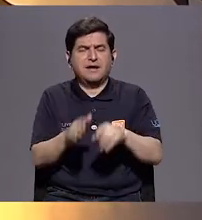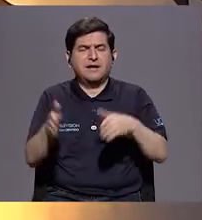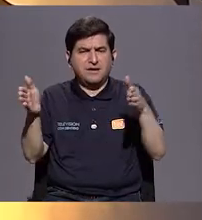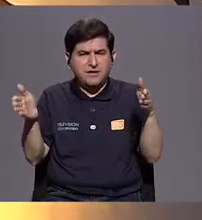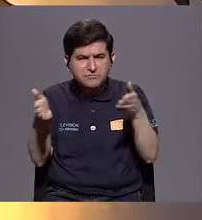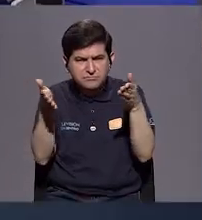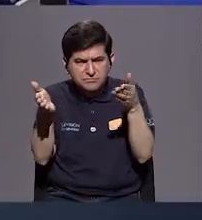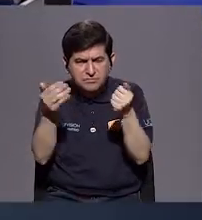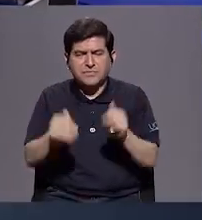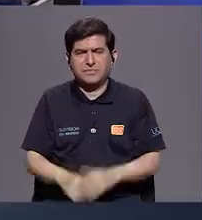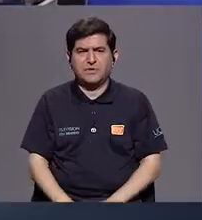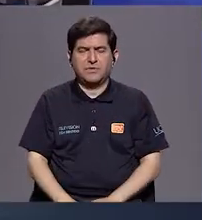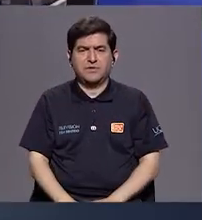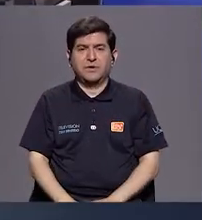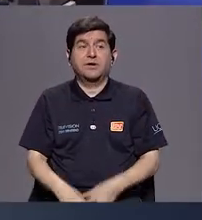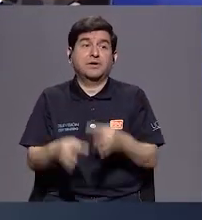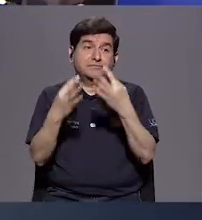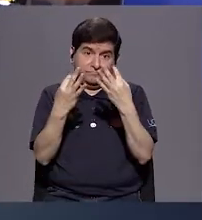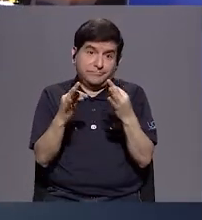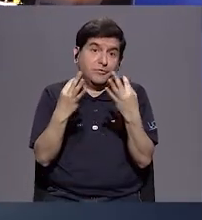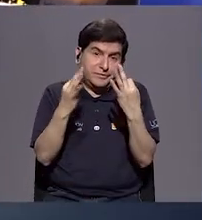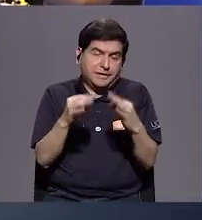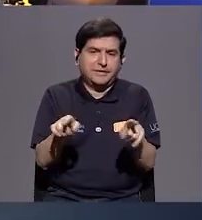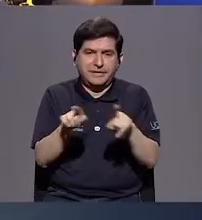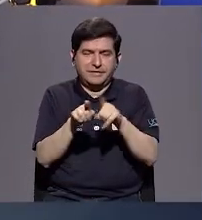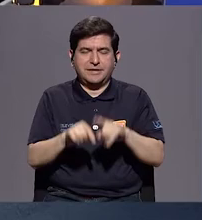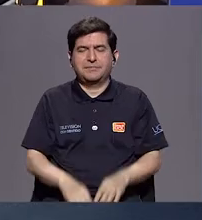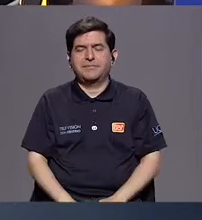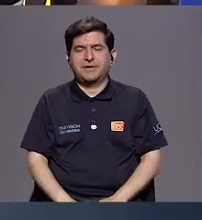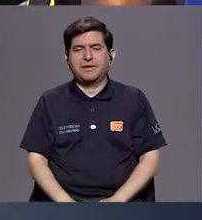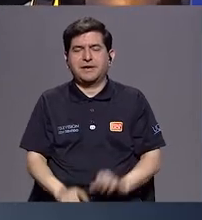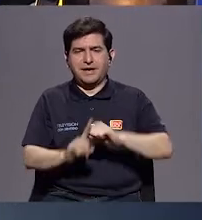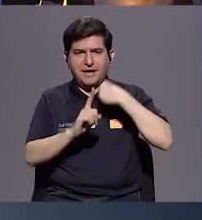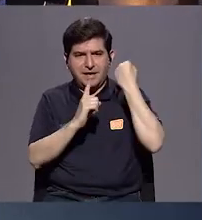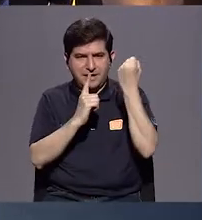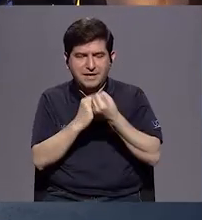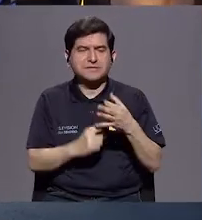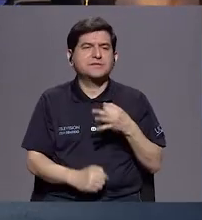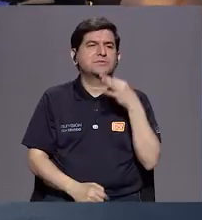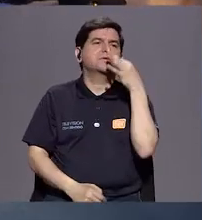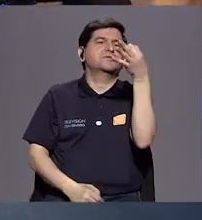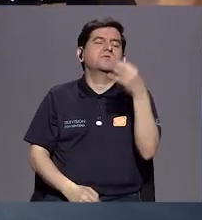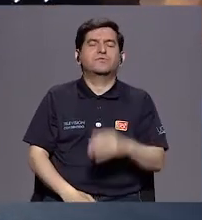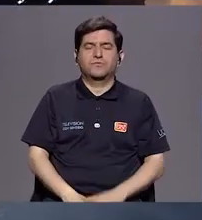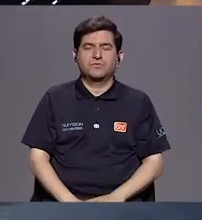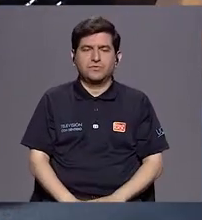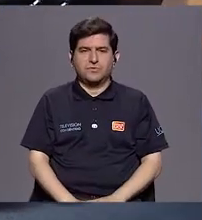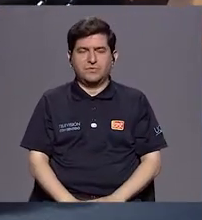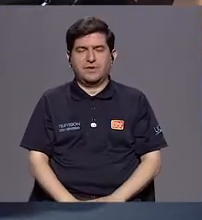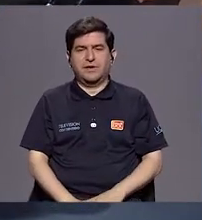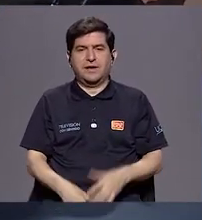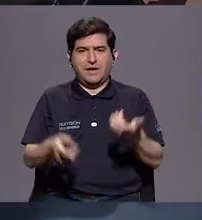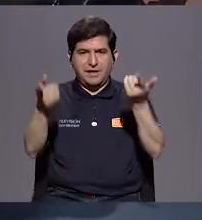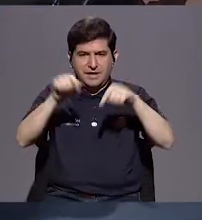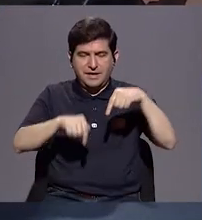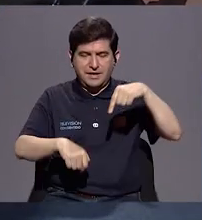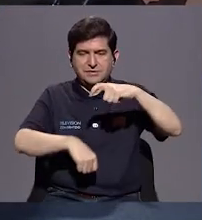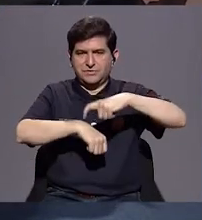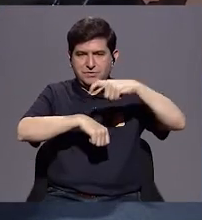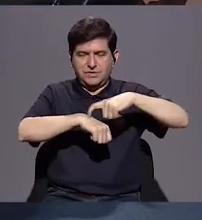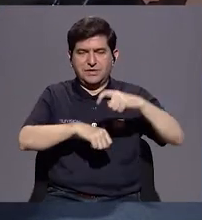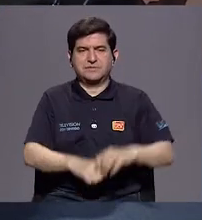promulgado o ha querido promulgar en cuanto a la legislación que tiene prevista hacia el futuro en el tiempo que queda de este periodo.